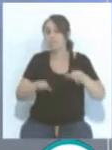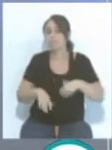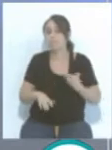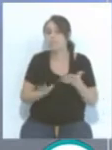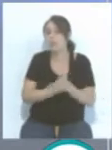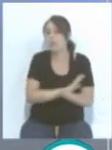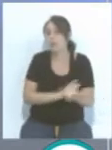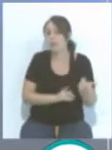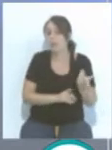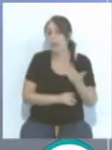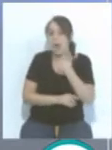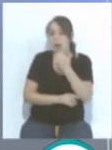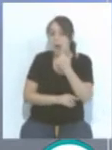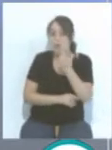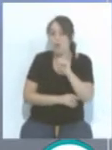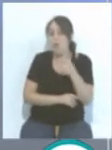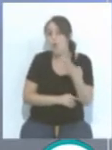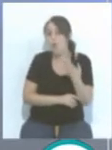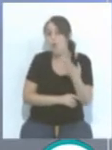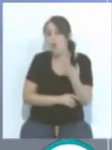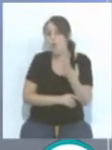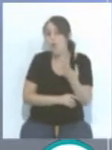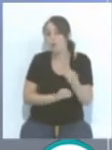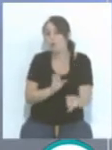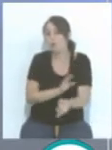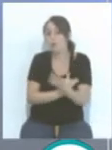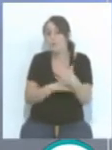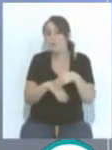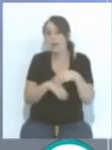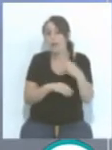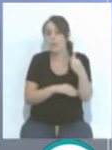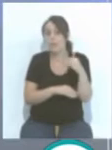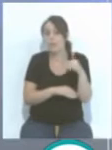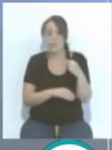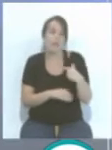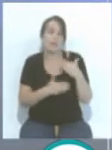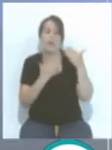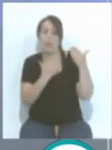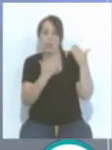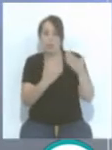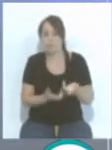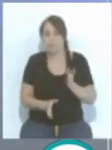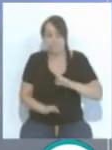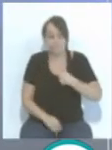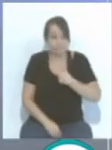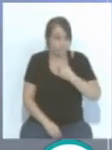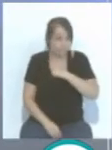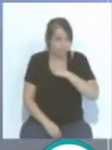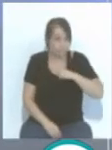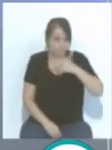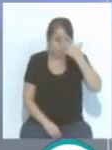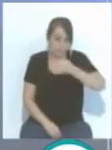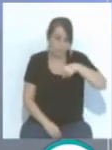algo que está puesto por el propio club para alabar la función del presidente de turno. Pero yo creo que en este